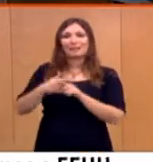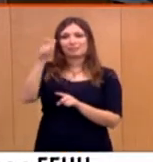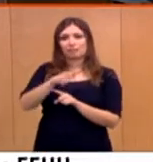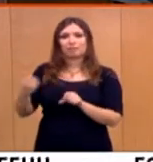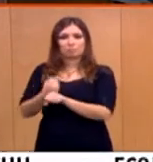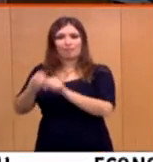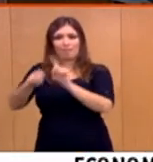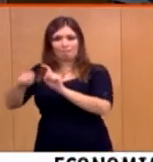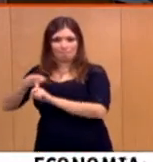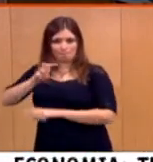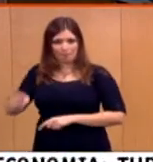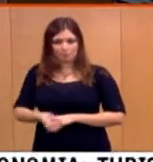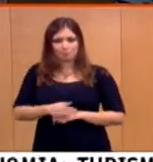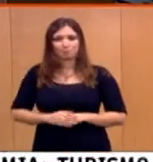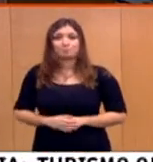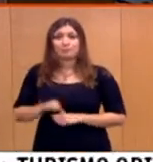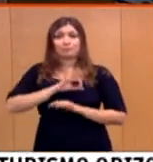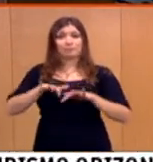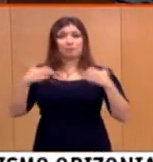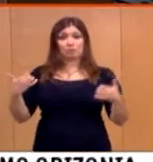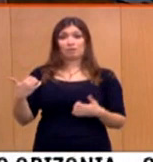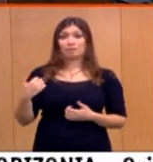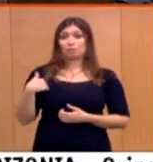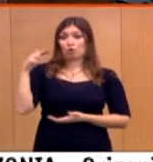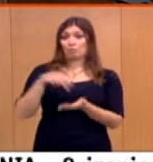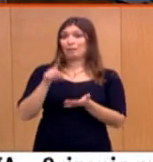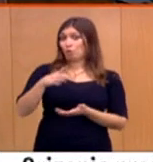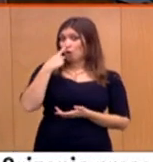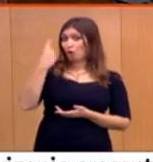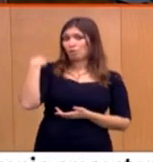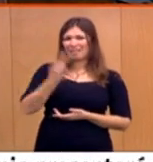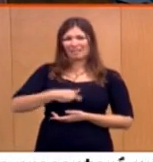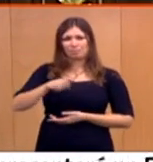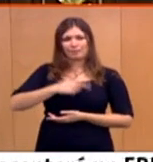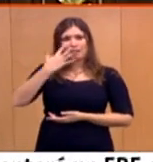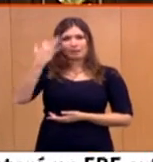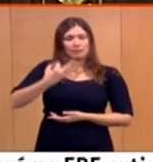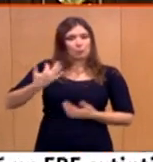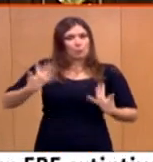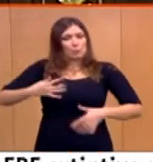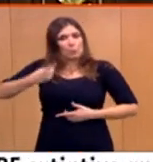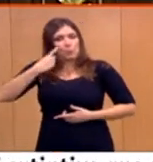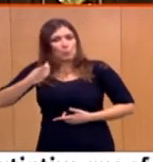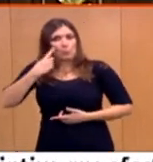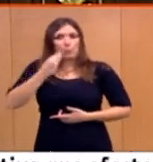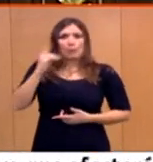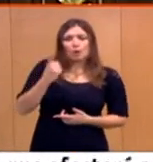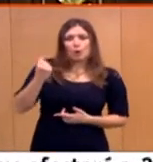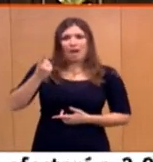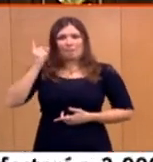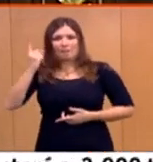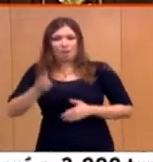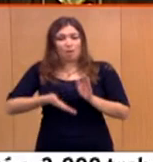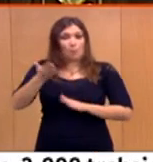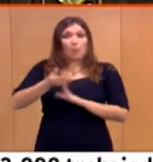Señorías, España ha superado en 2012 los peores riesgos financieros y las mayores amenazas económicas que ha